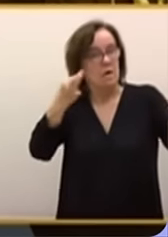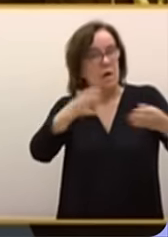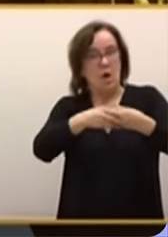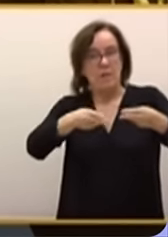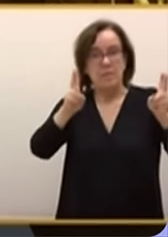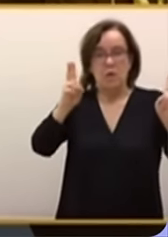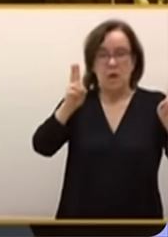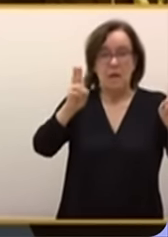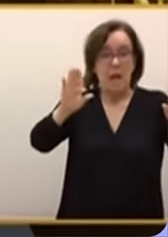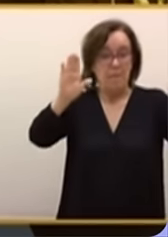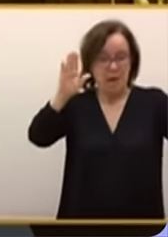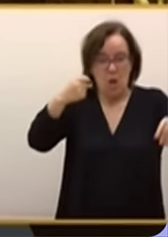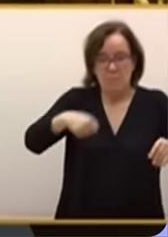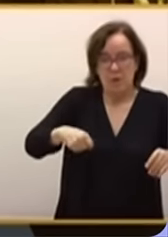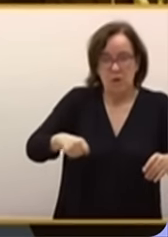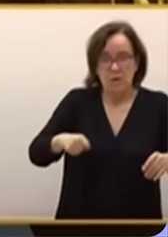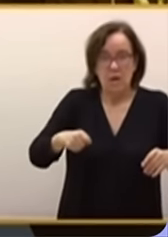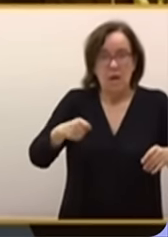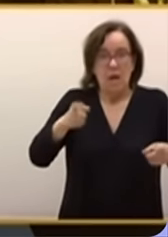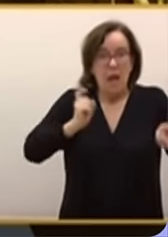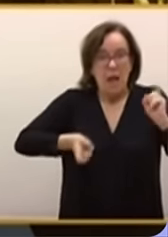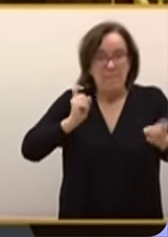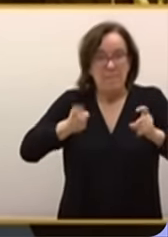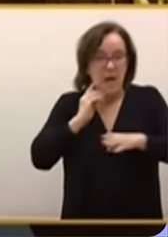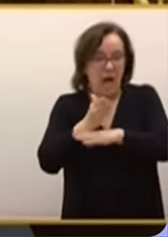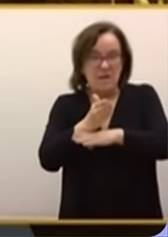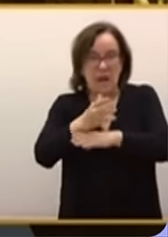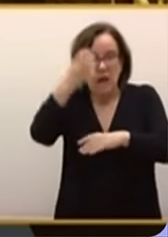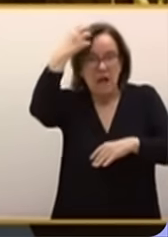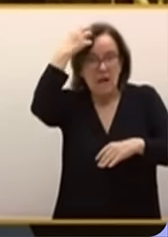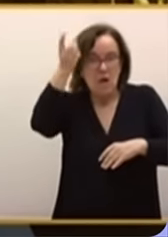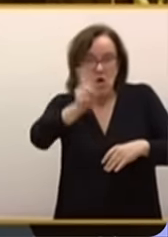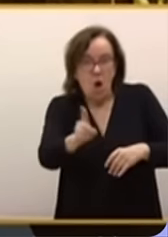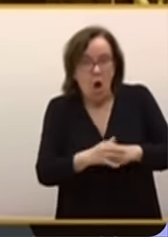democracia pero que el presidente de México ataque al rey no?